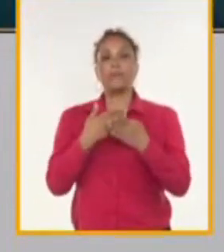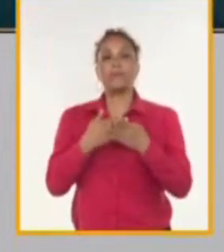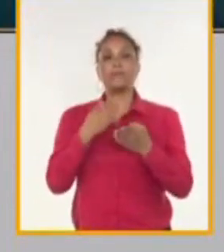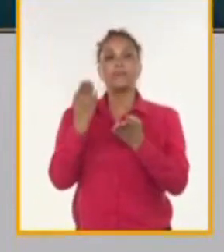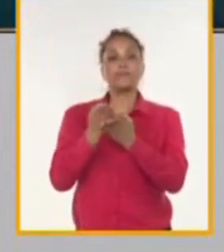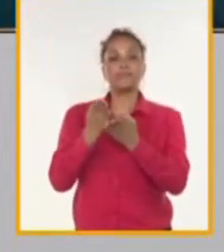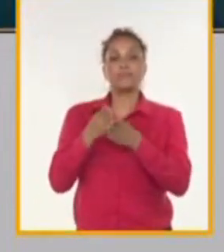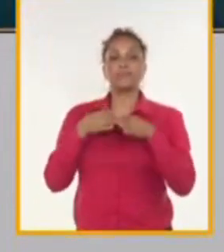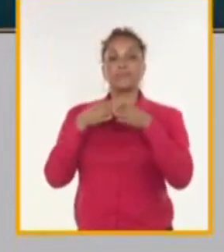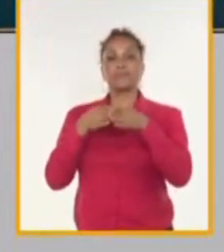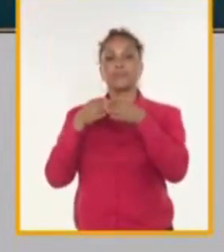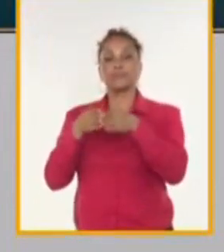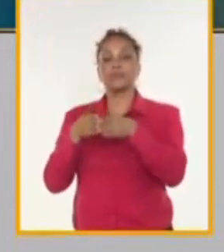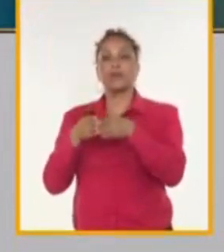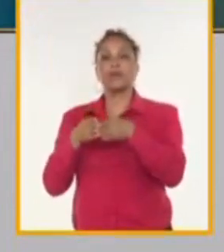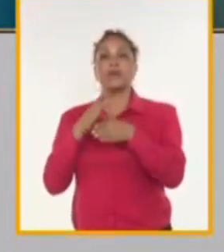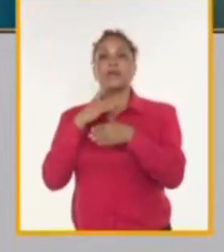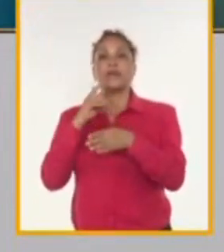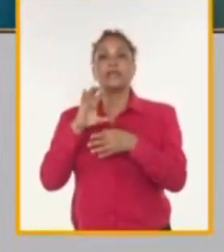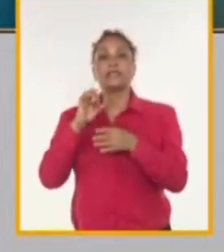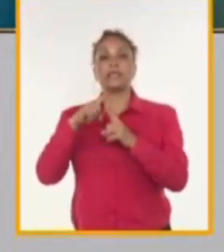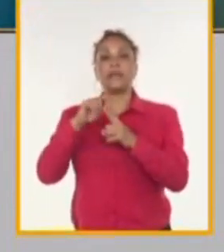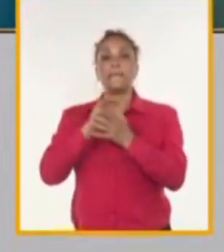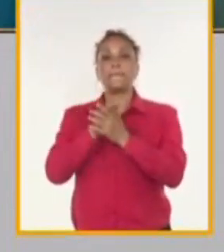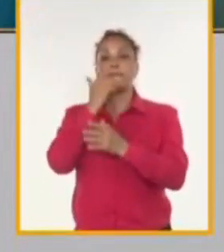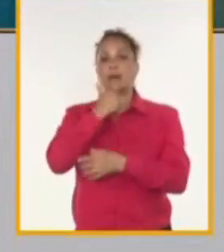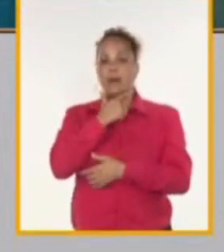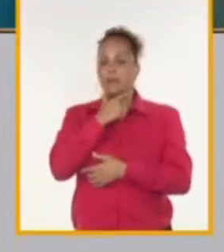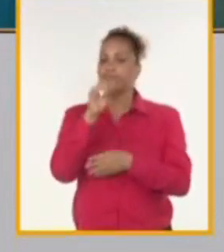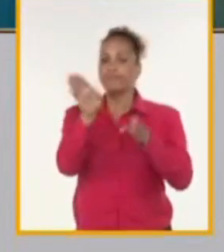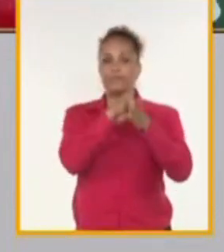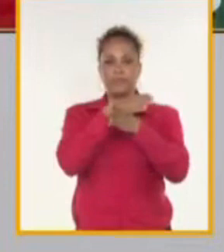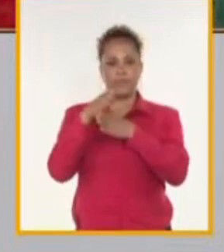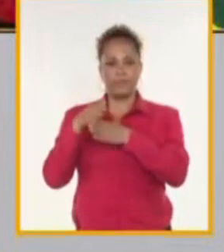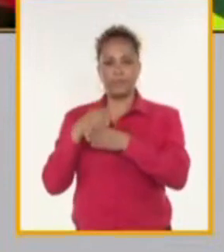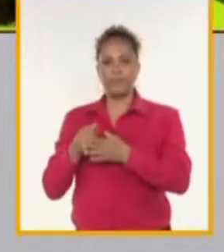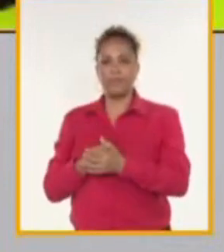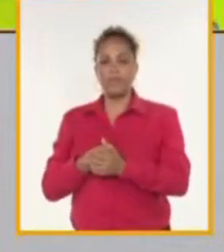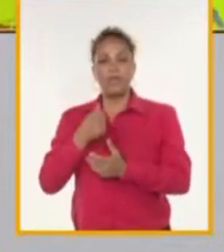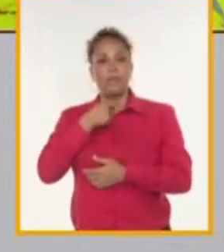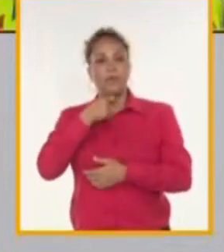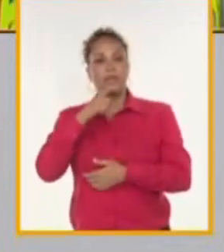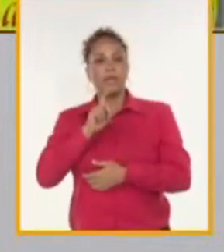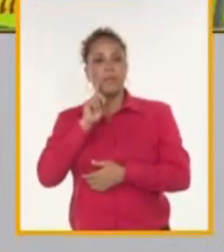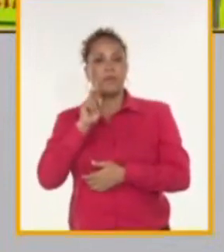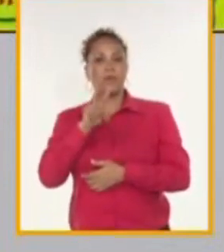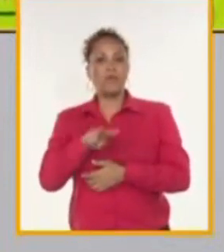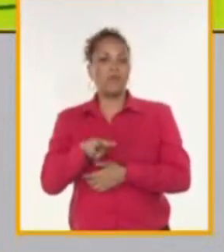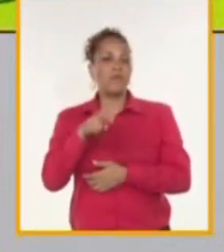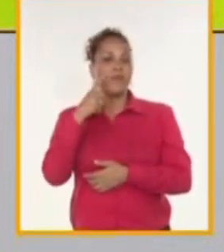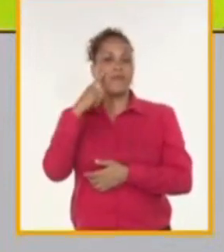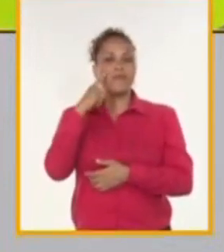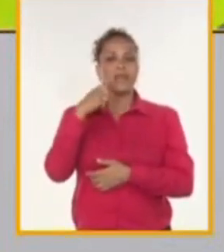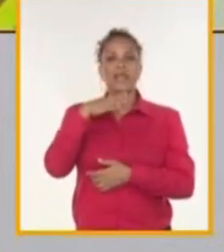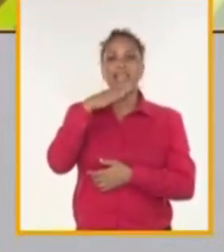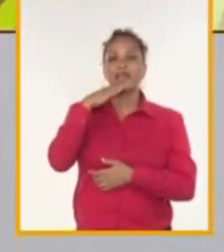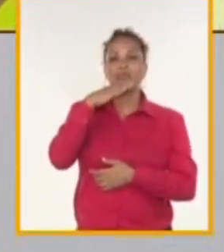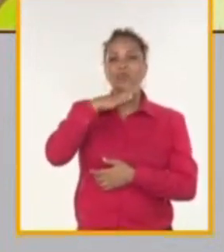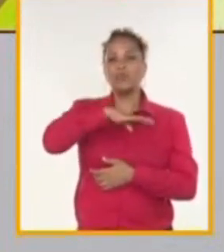SIGMA, que hoy los capitanes cuando llegan a puerto, algo que siempre celebran es el azul intenso,